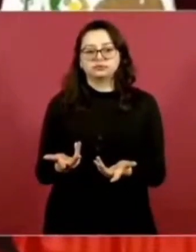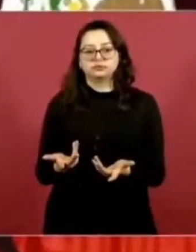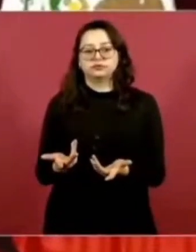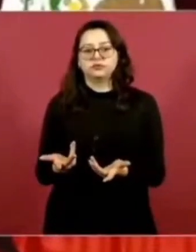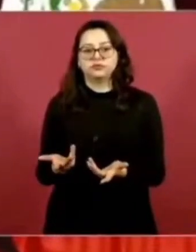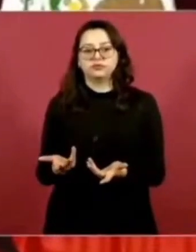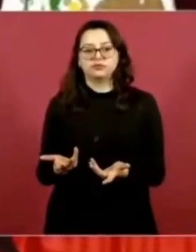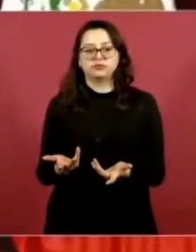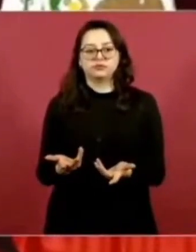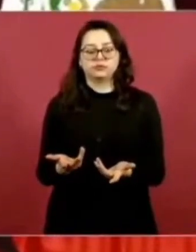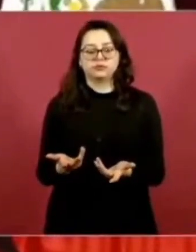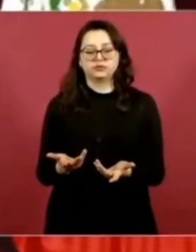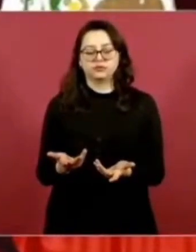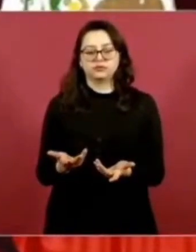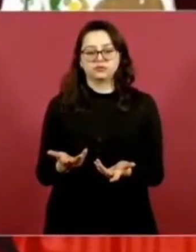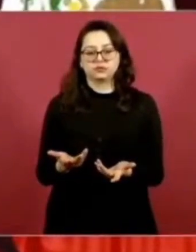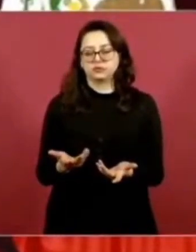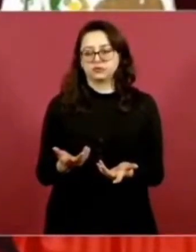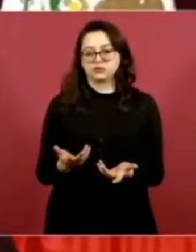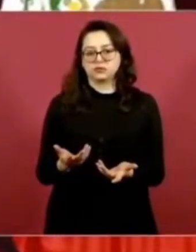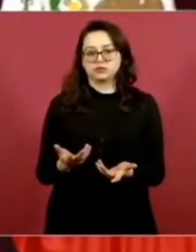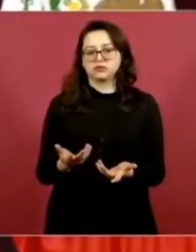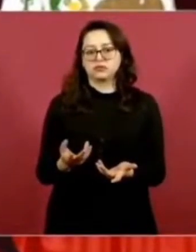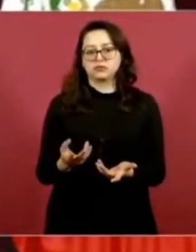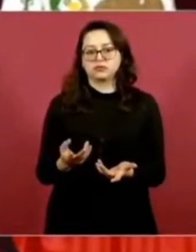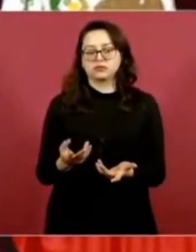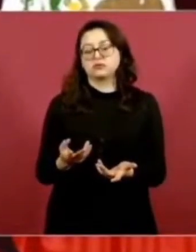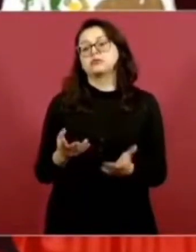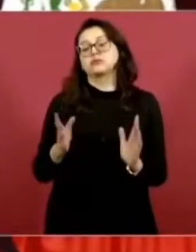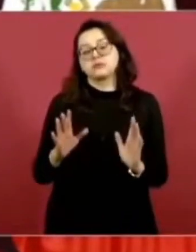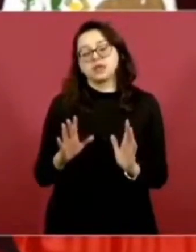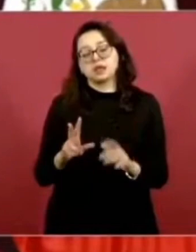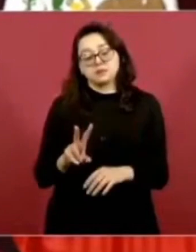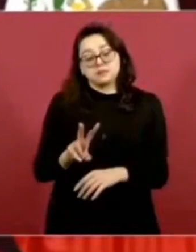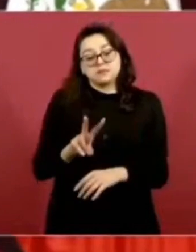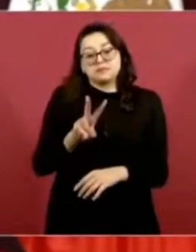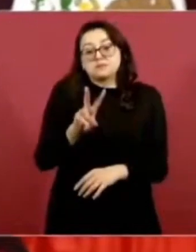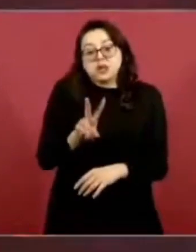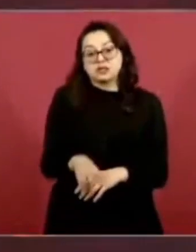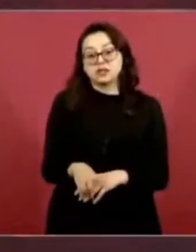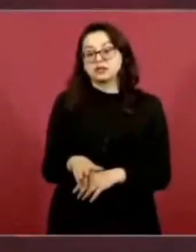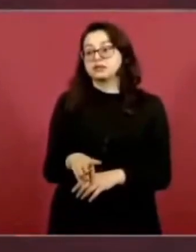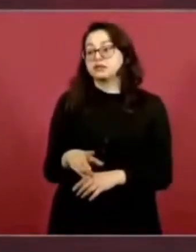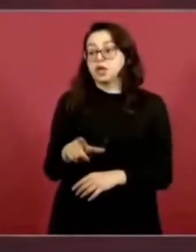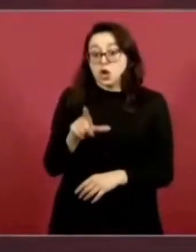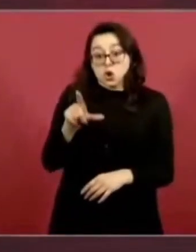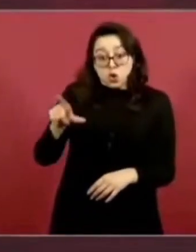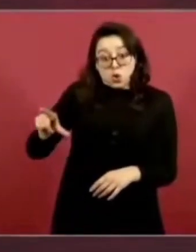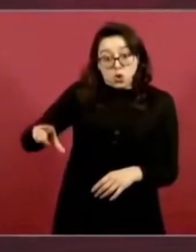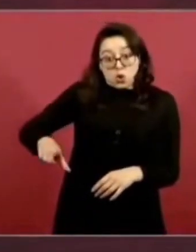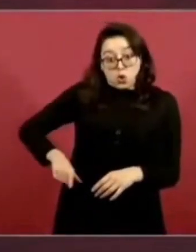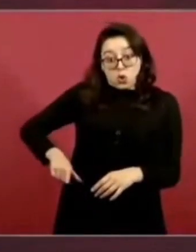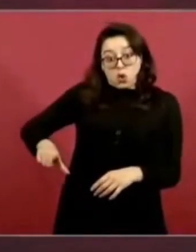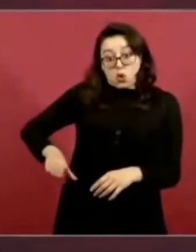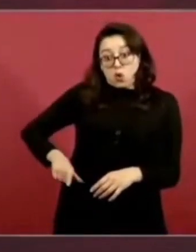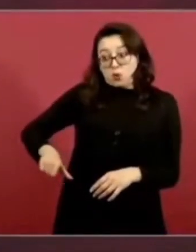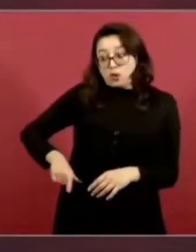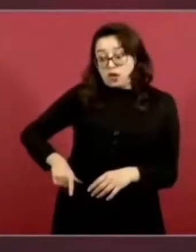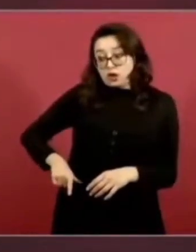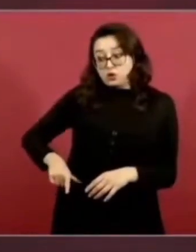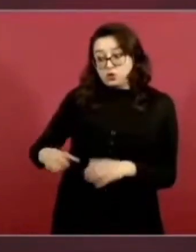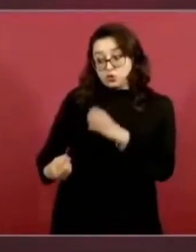Ya es público y notorio que nosotros no coincidimos con